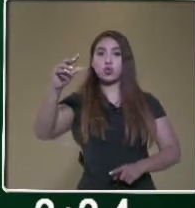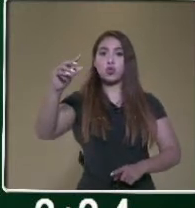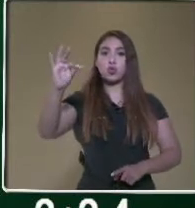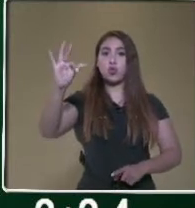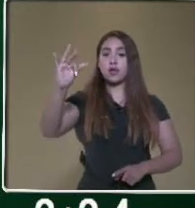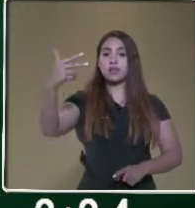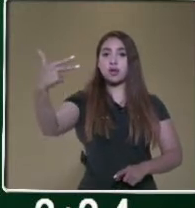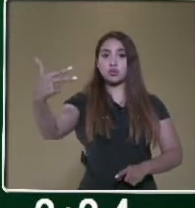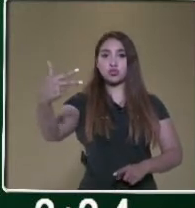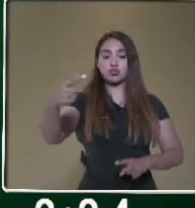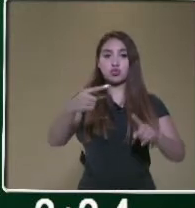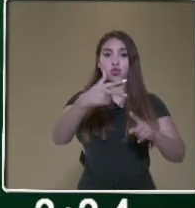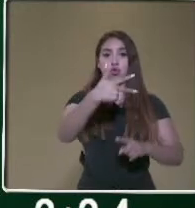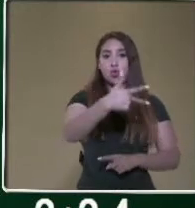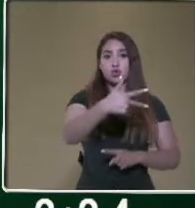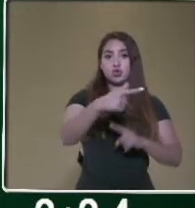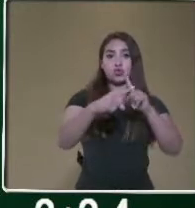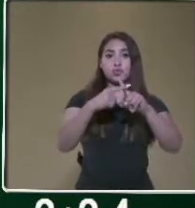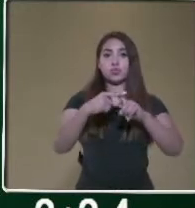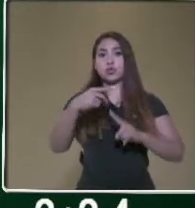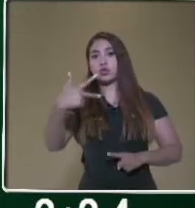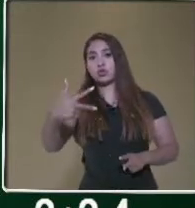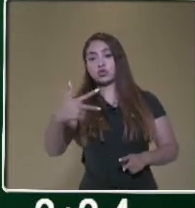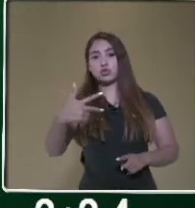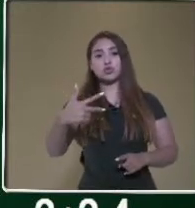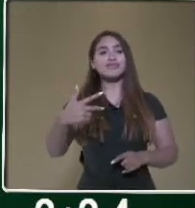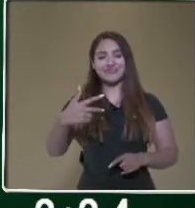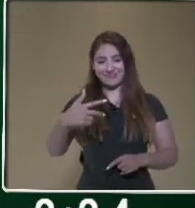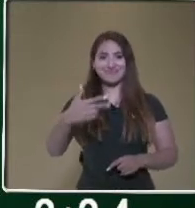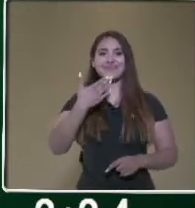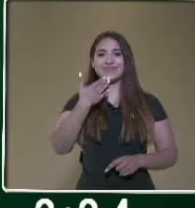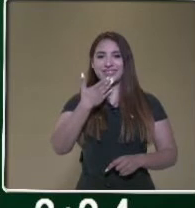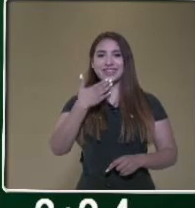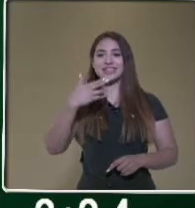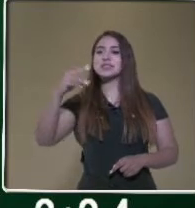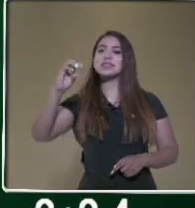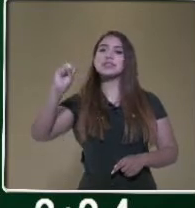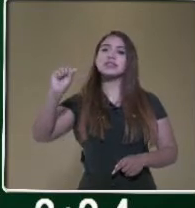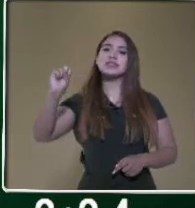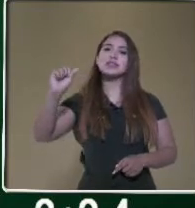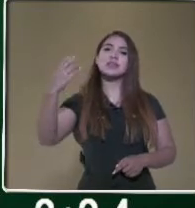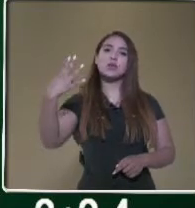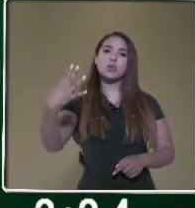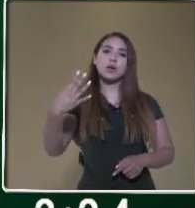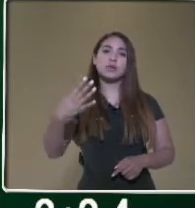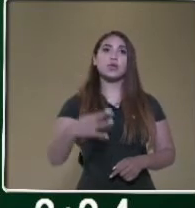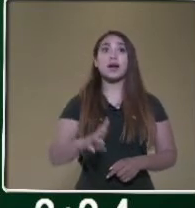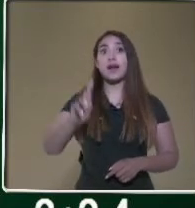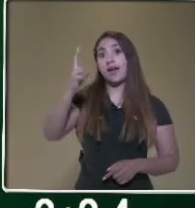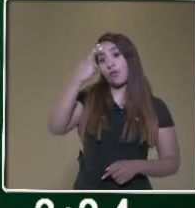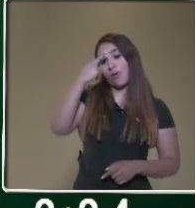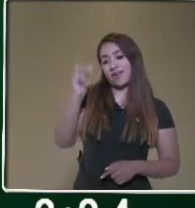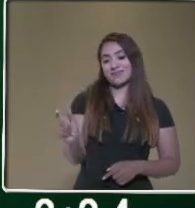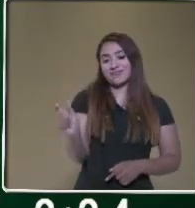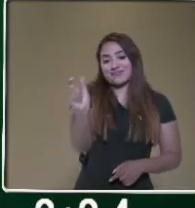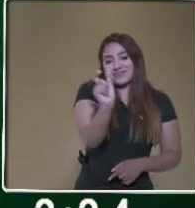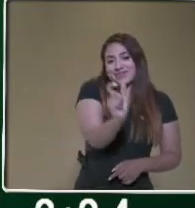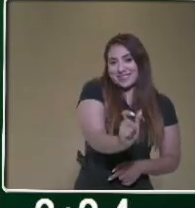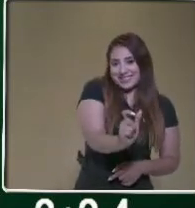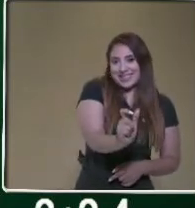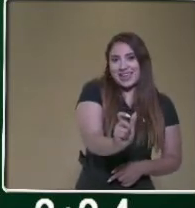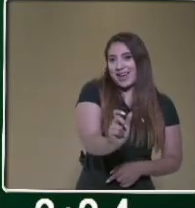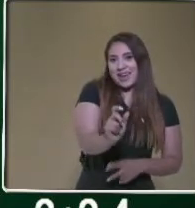es correcto, 64. Recuerda que ahora dejamos un espacio en blanco. ¿Por qué? Porque no iniciamos en las